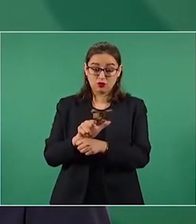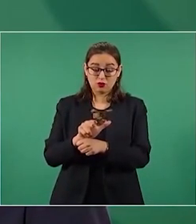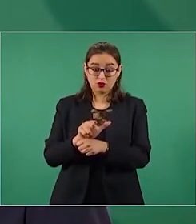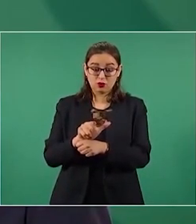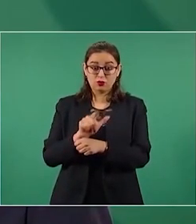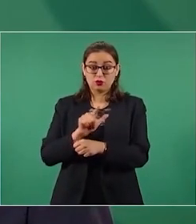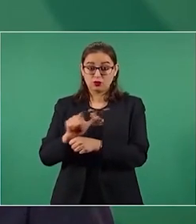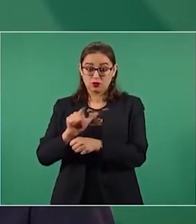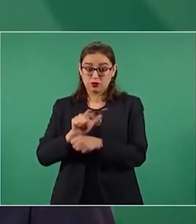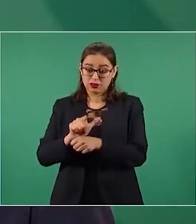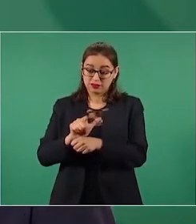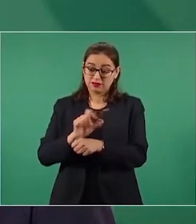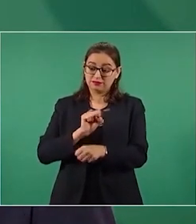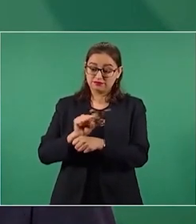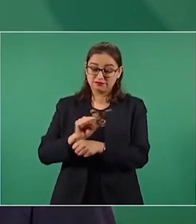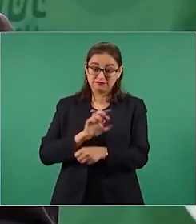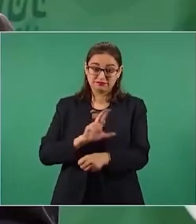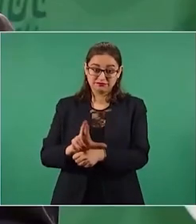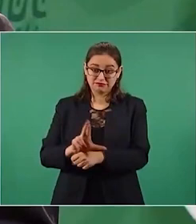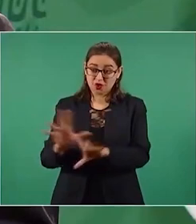de Guatemala y de El Salvador.